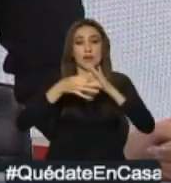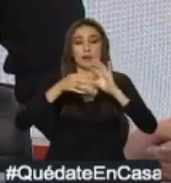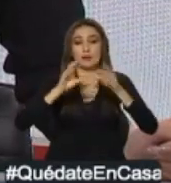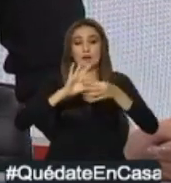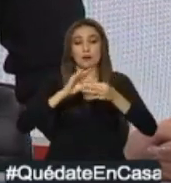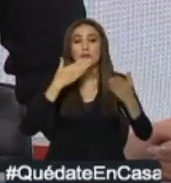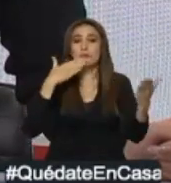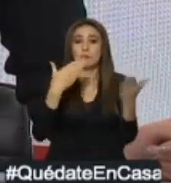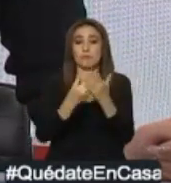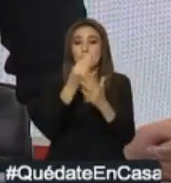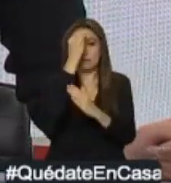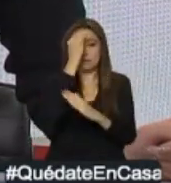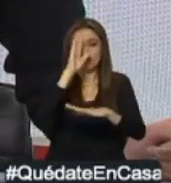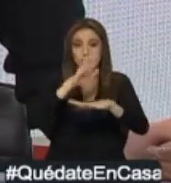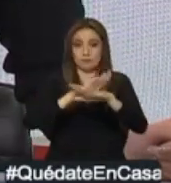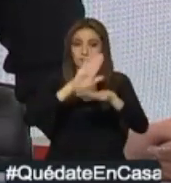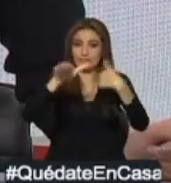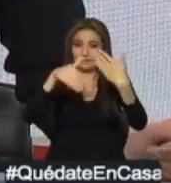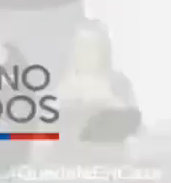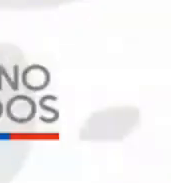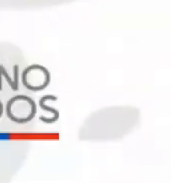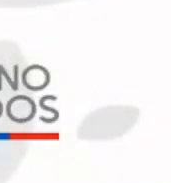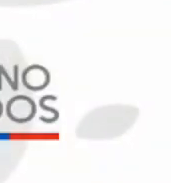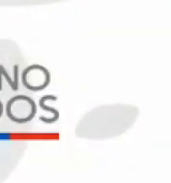Muchas gracias por su sintonía. Buenas tardes con todos.